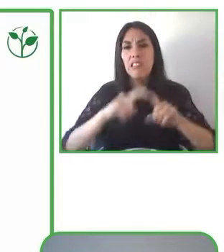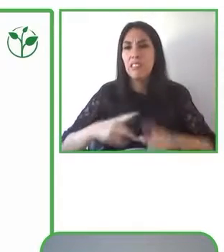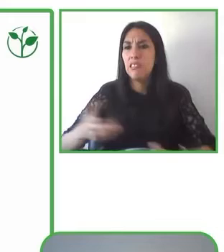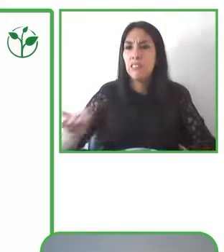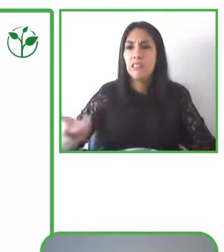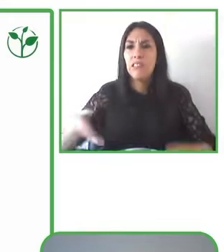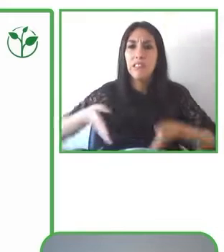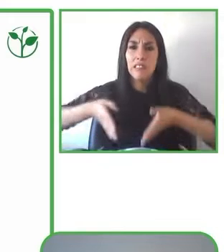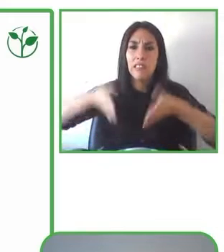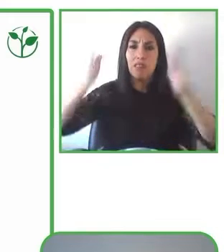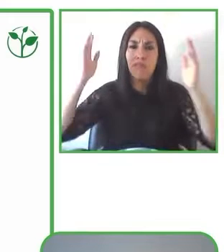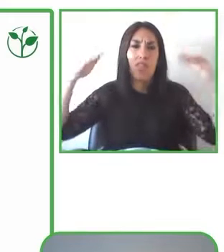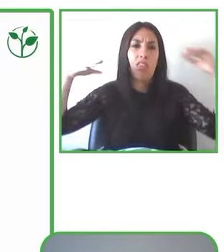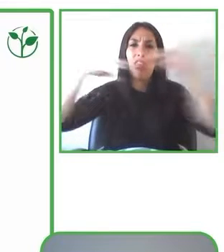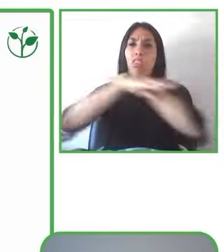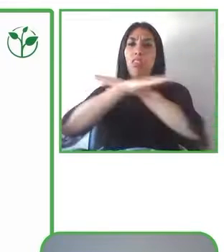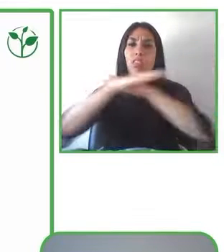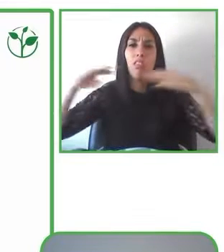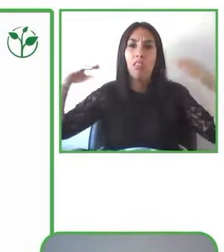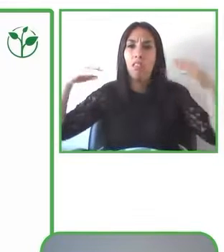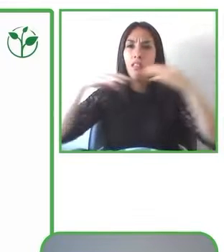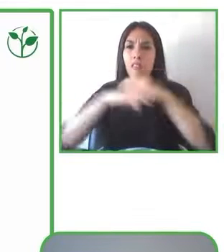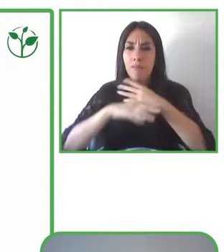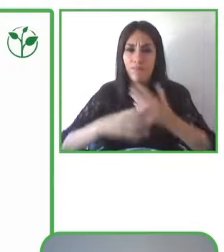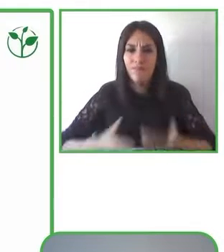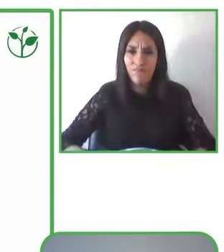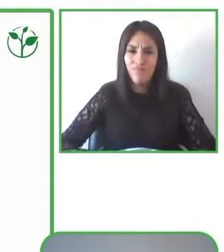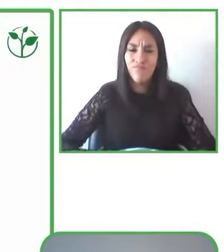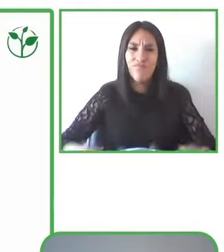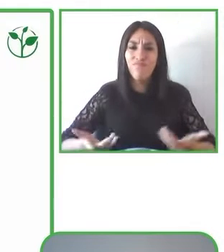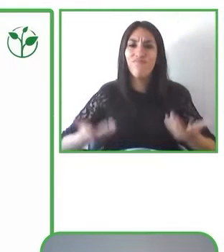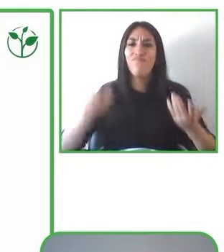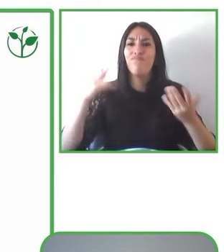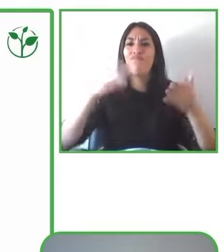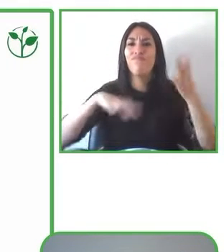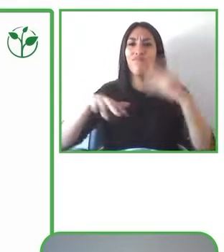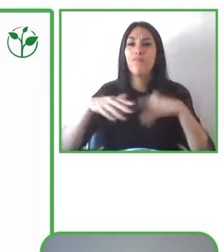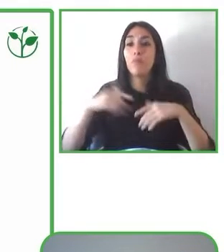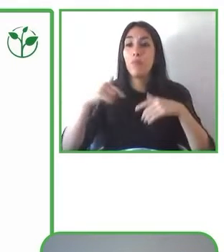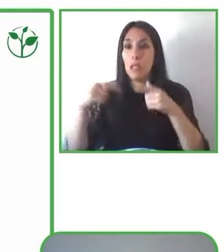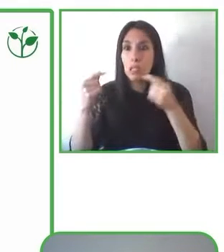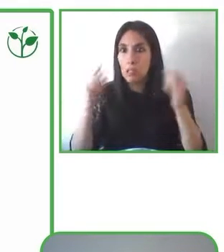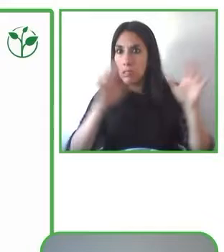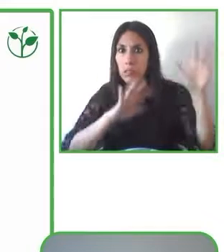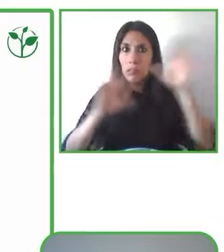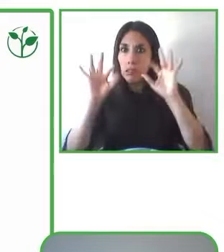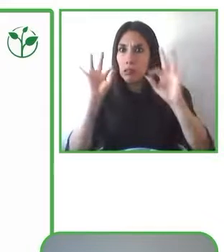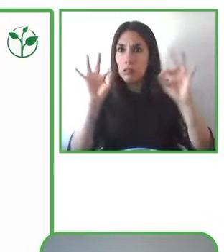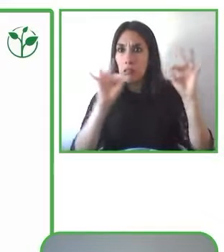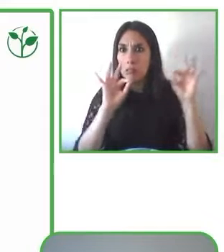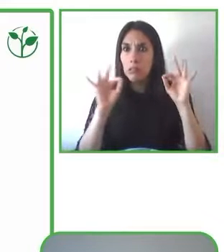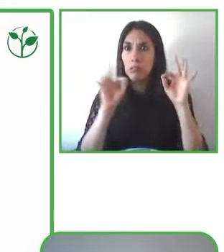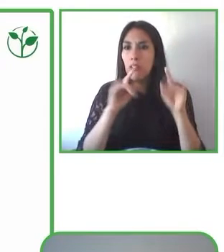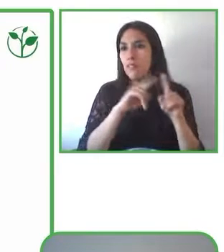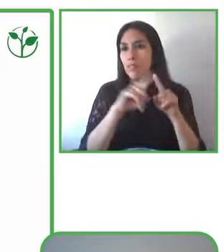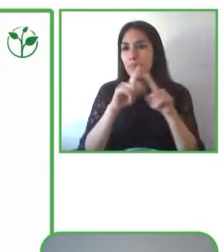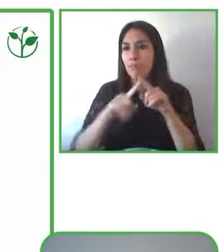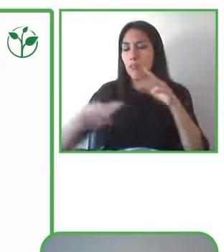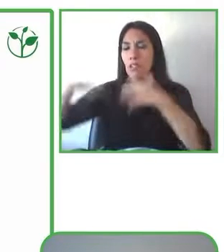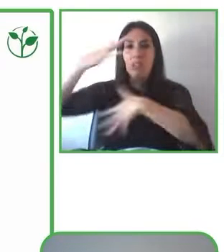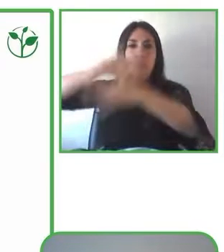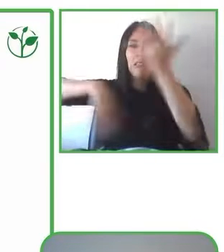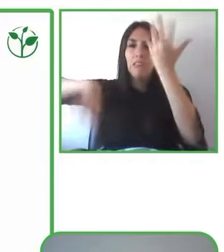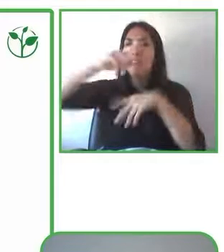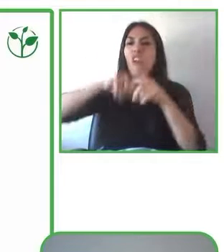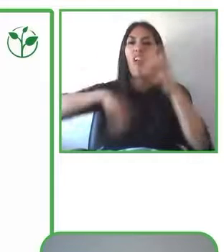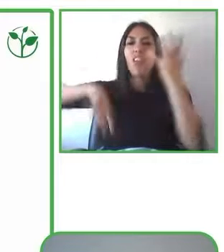Más allá que la arquitectura pudiese orientar. También los colores, hay de todo. No hay orden, hay cosas inevitables